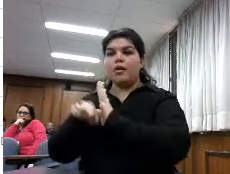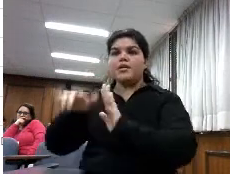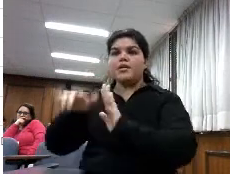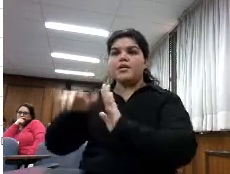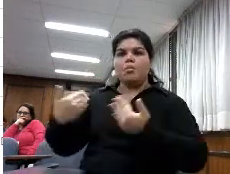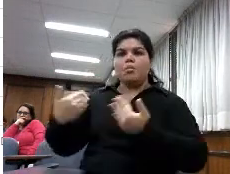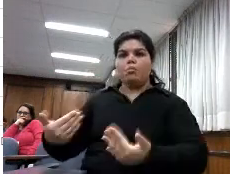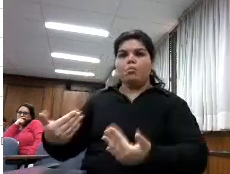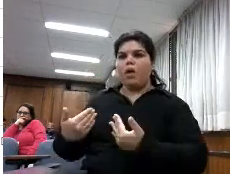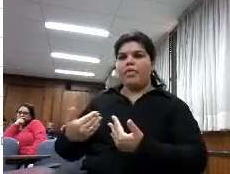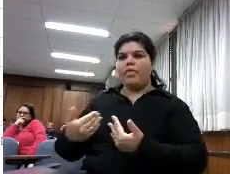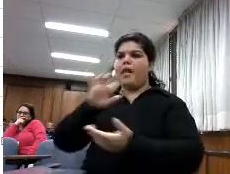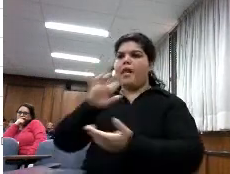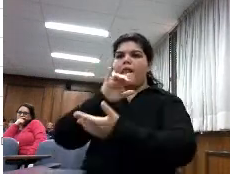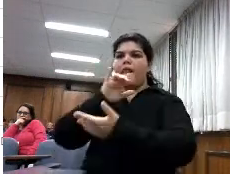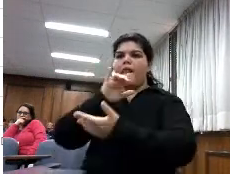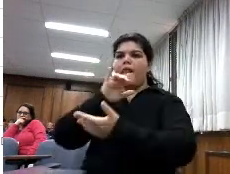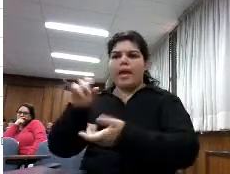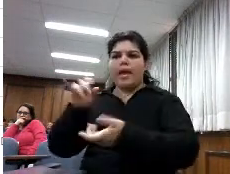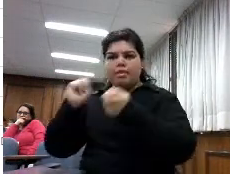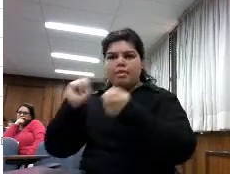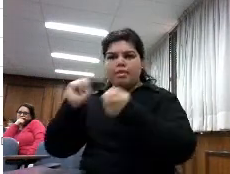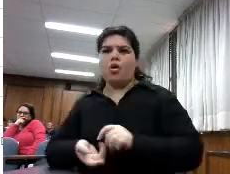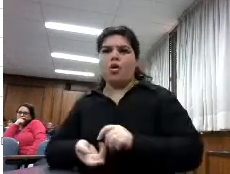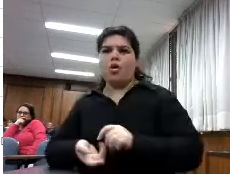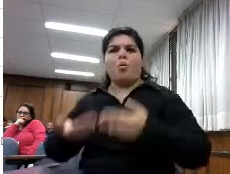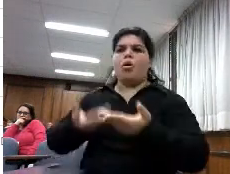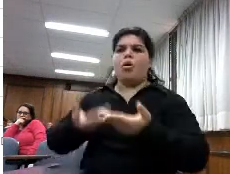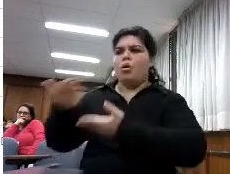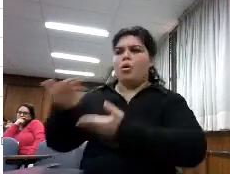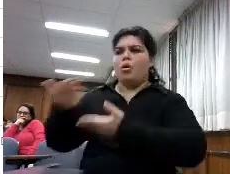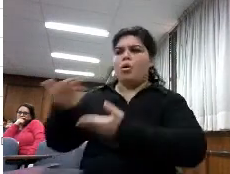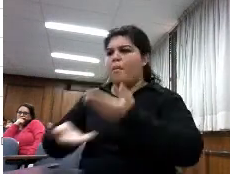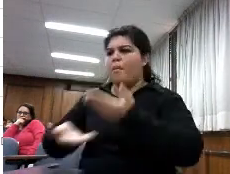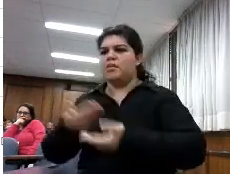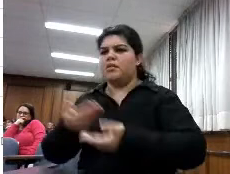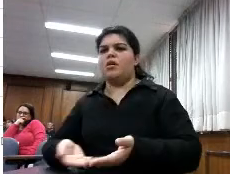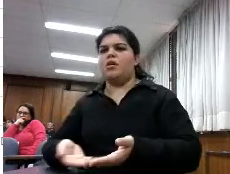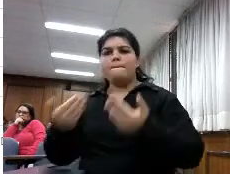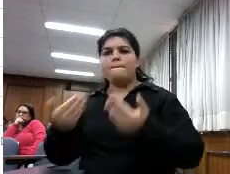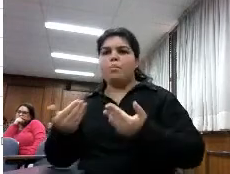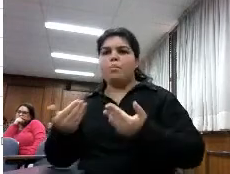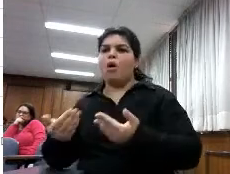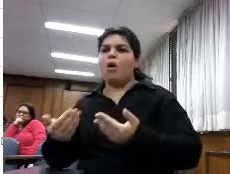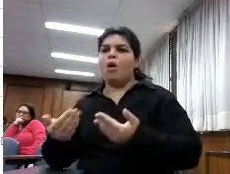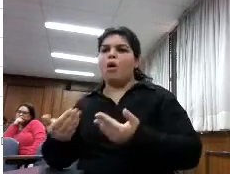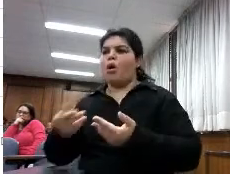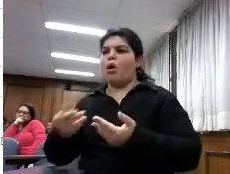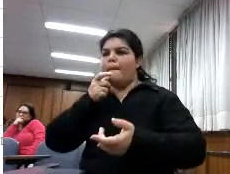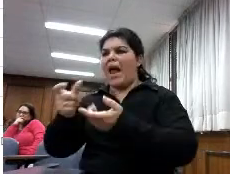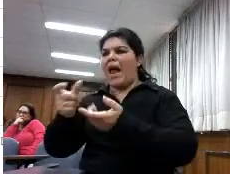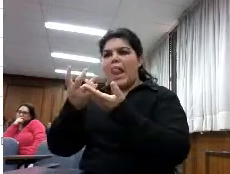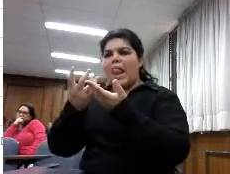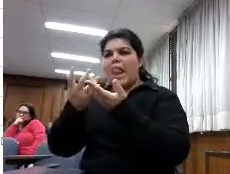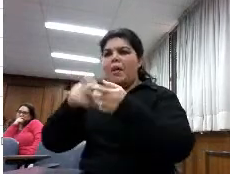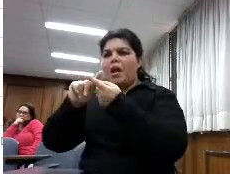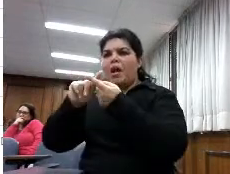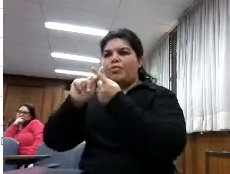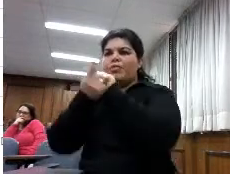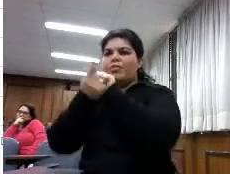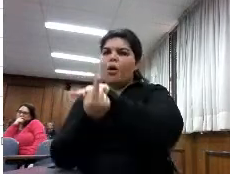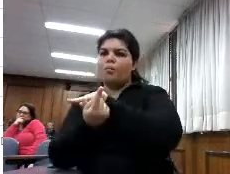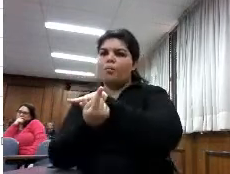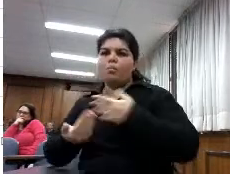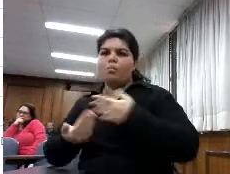formato puedes compartir contenidos puedes buscar la traducción inmediata de ese texto puedes buscar una palabra